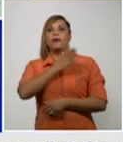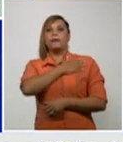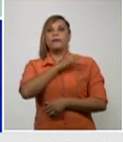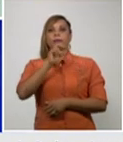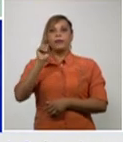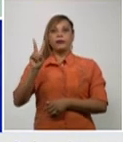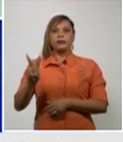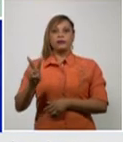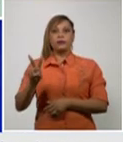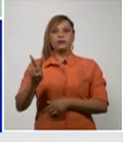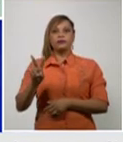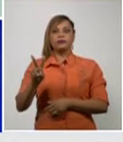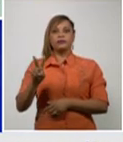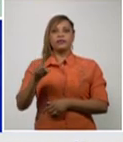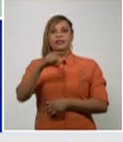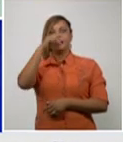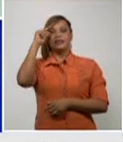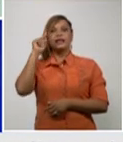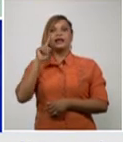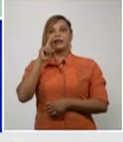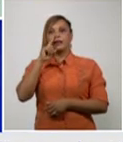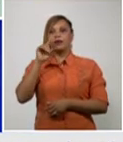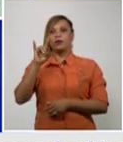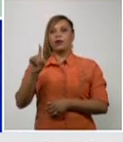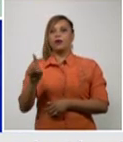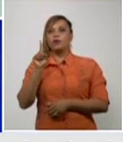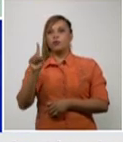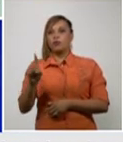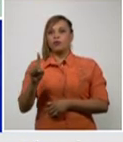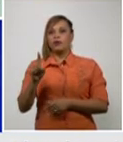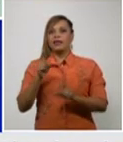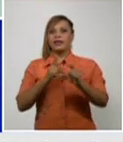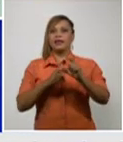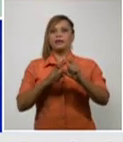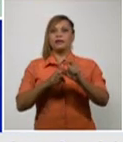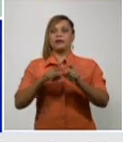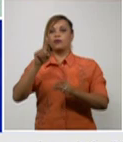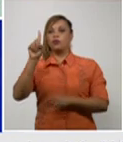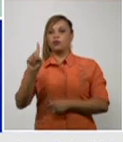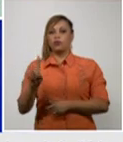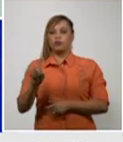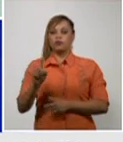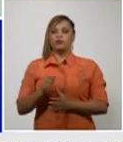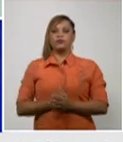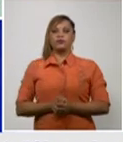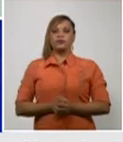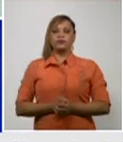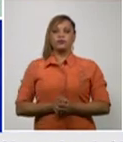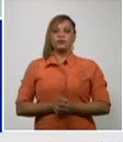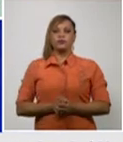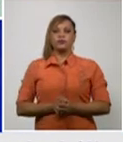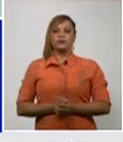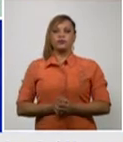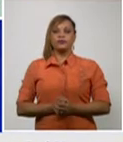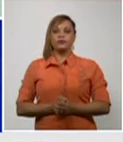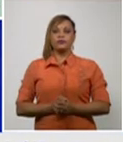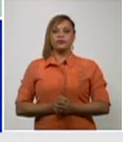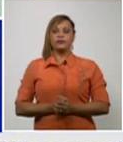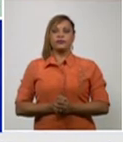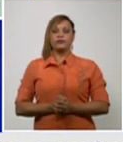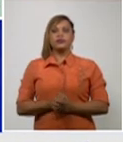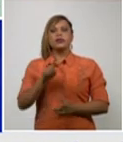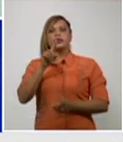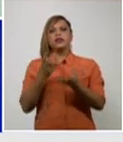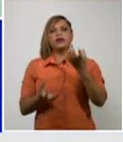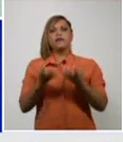uno y de San Nicolás y Quibicán 1 de cada uno en Cienfuegos se